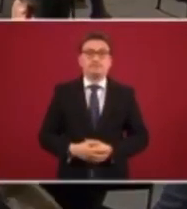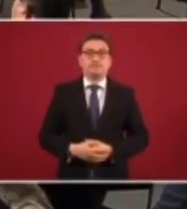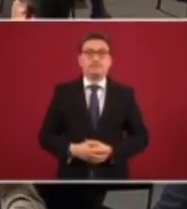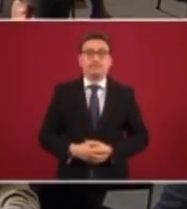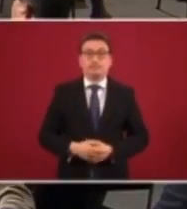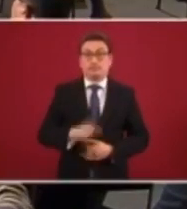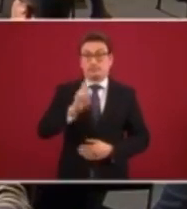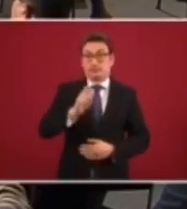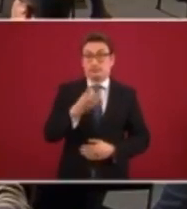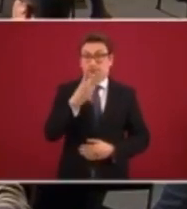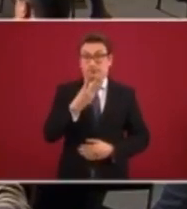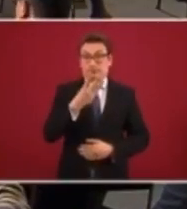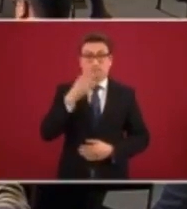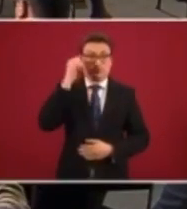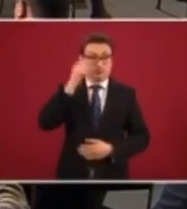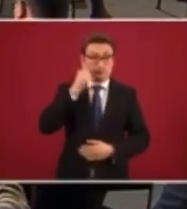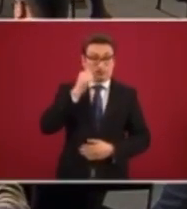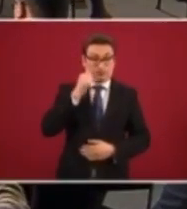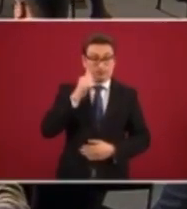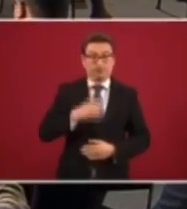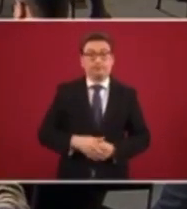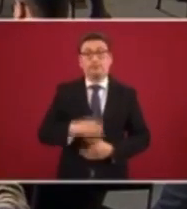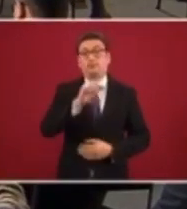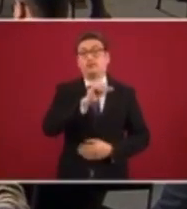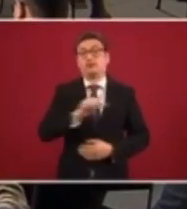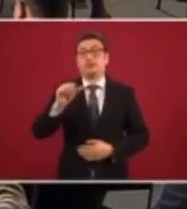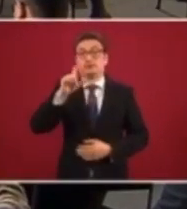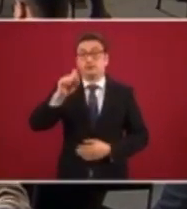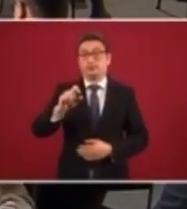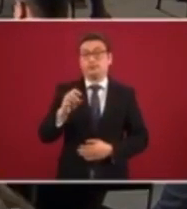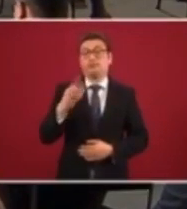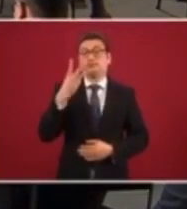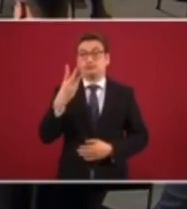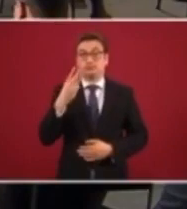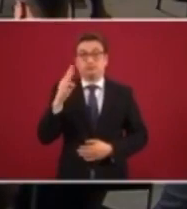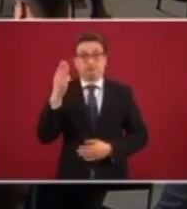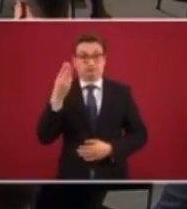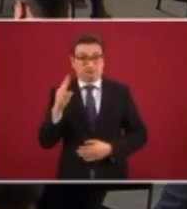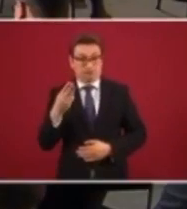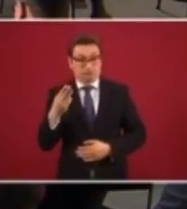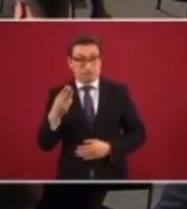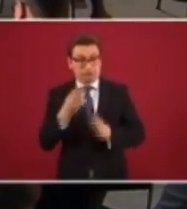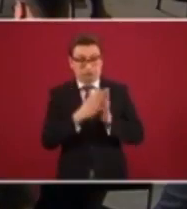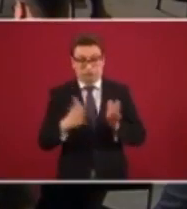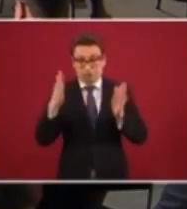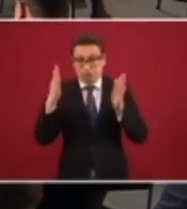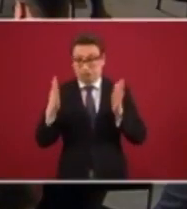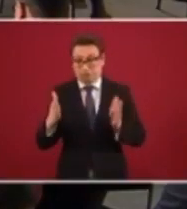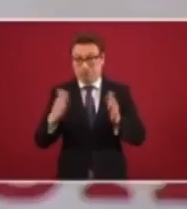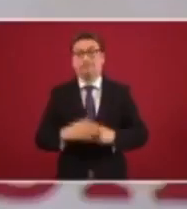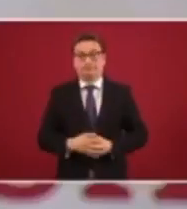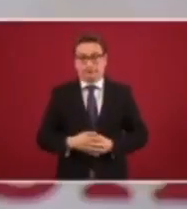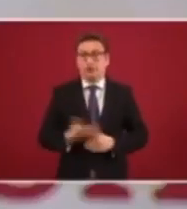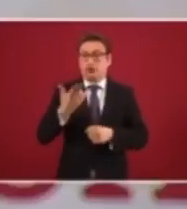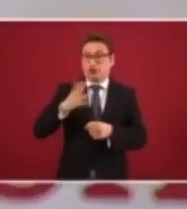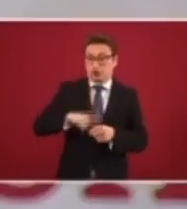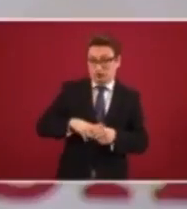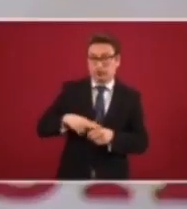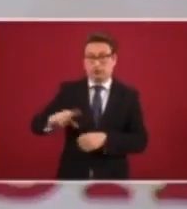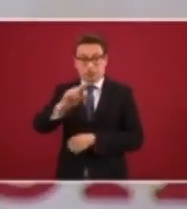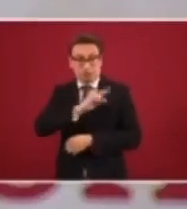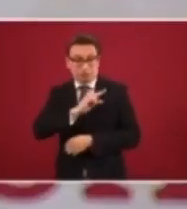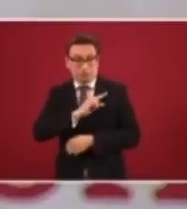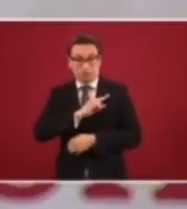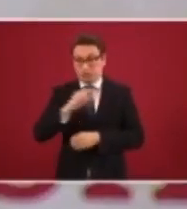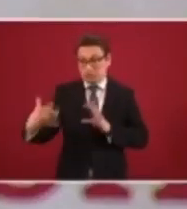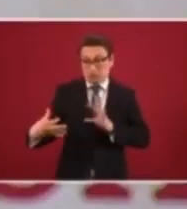23 de abril al 23 de mayo, cuando menos, los hospitales del sector privado